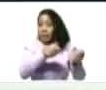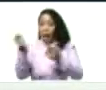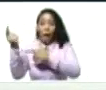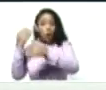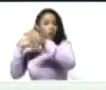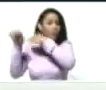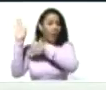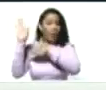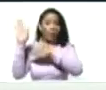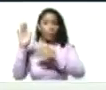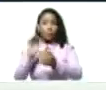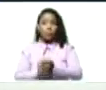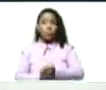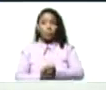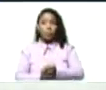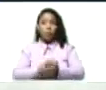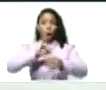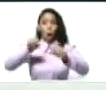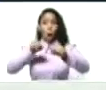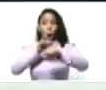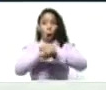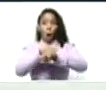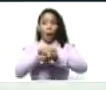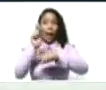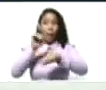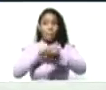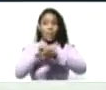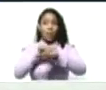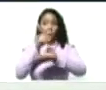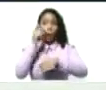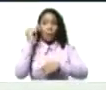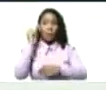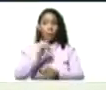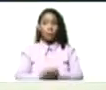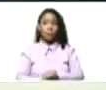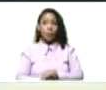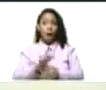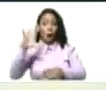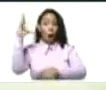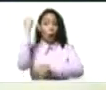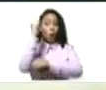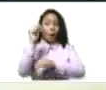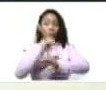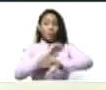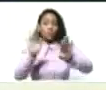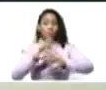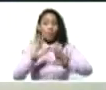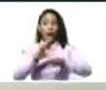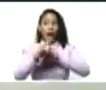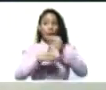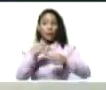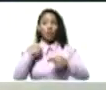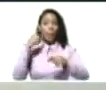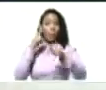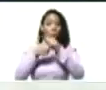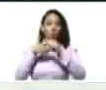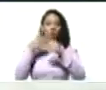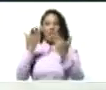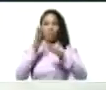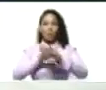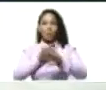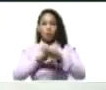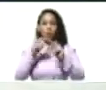de aquí. Ahí está. Mira. Jorge Rodríguez. Atrás era ministro. Logran entonces ya... Yo me di cuenta de lo que está